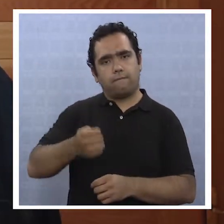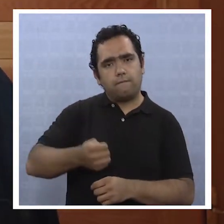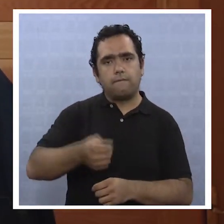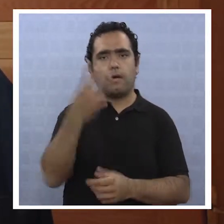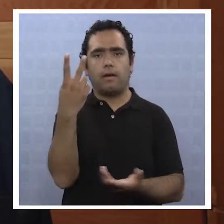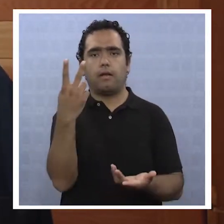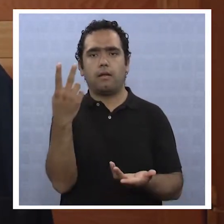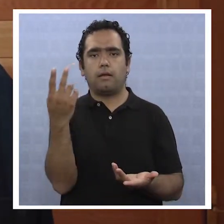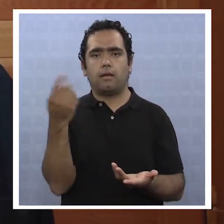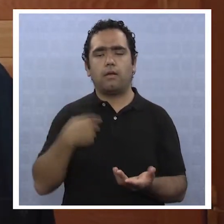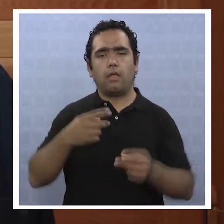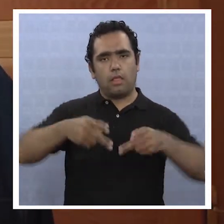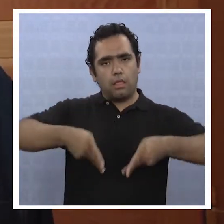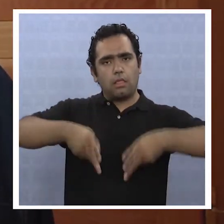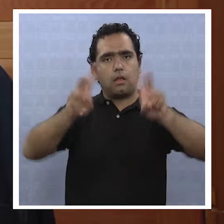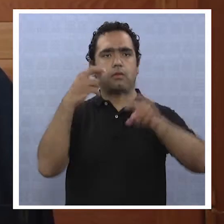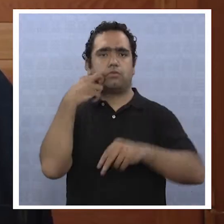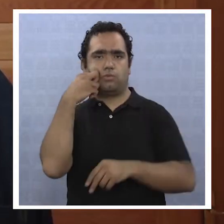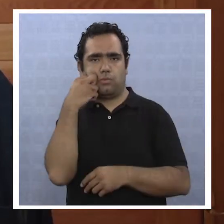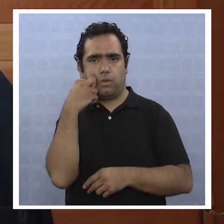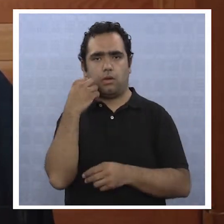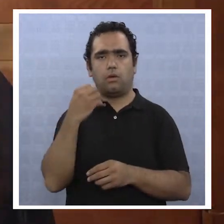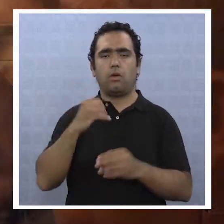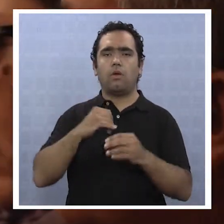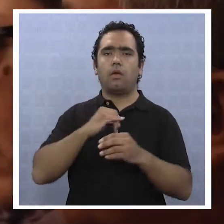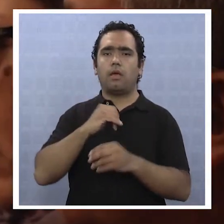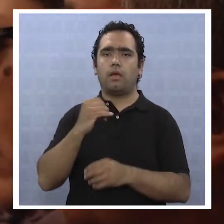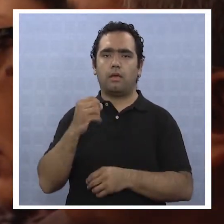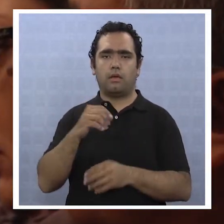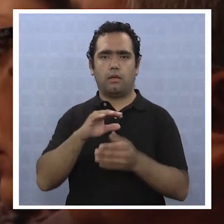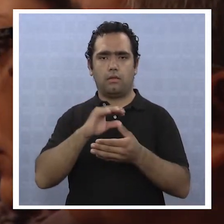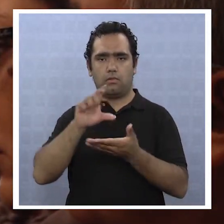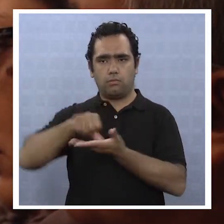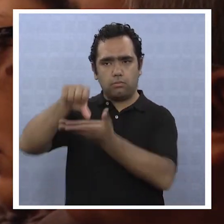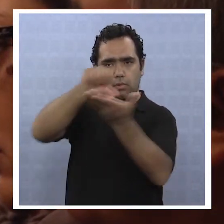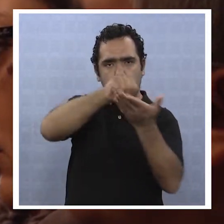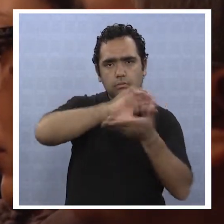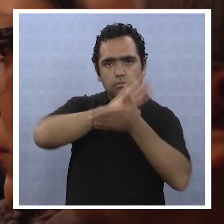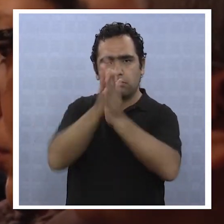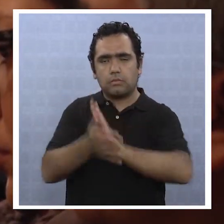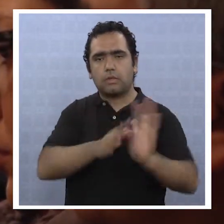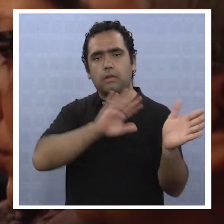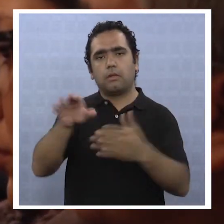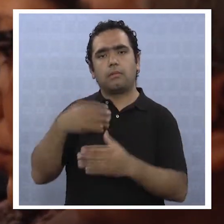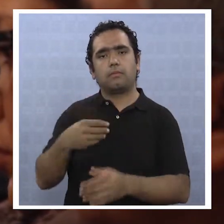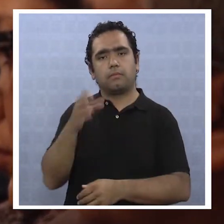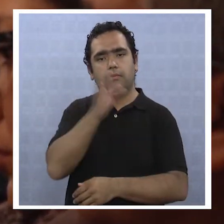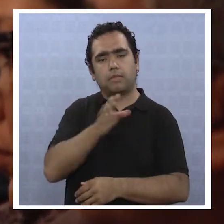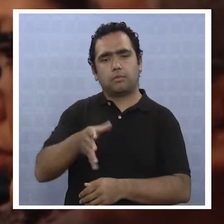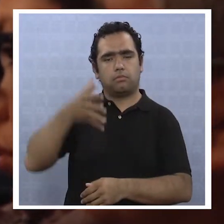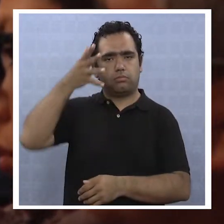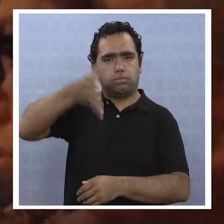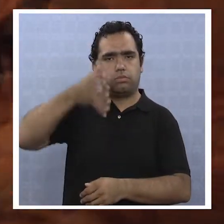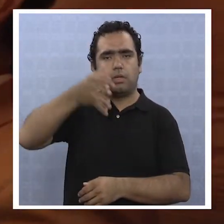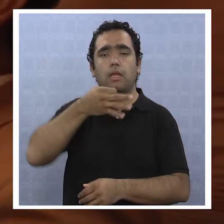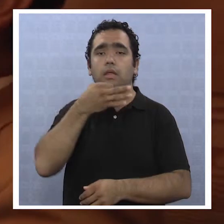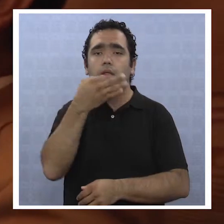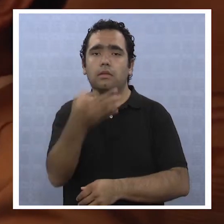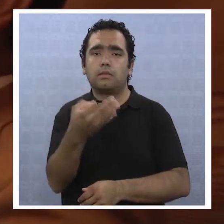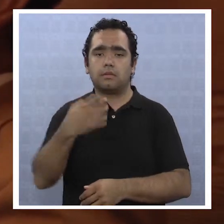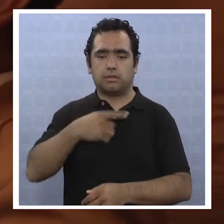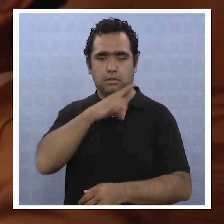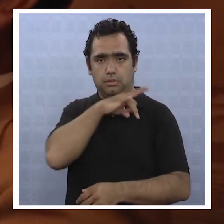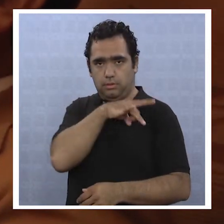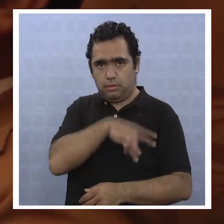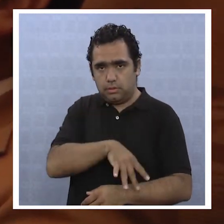orientando los derechos humanos a nivel internacional? Los expositores, haciendo una reseña histórica, señalaron que el